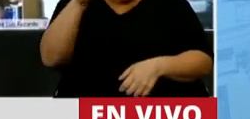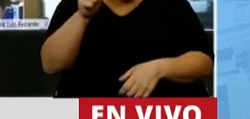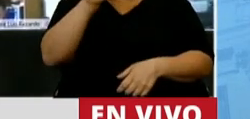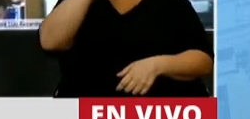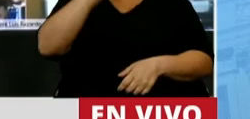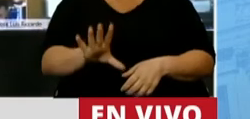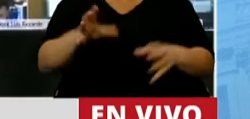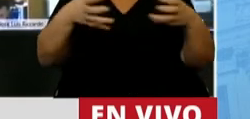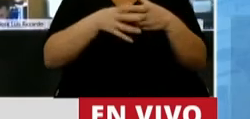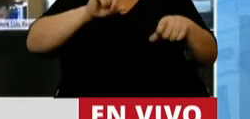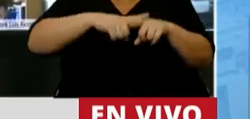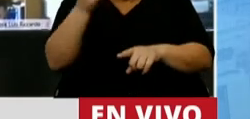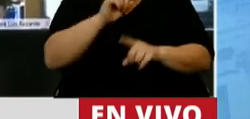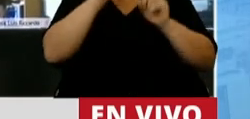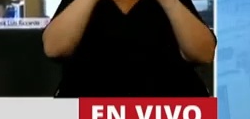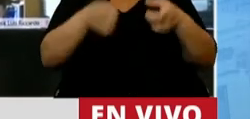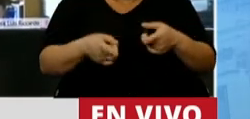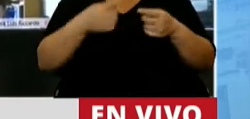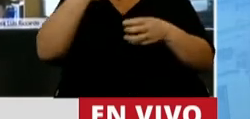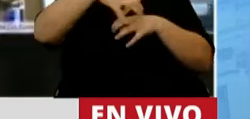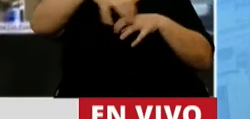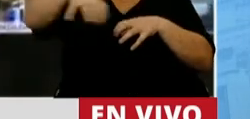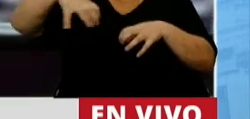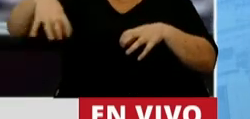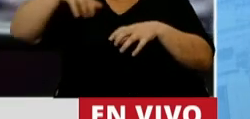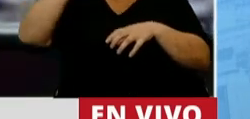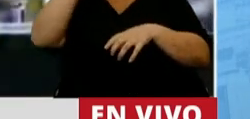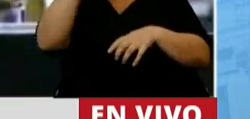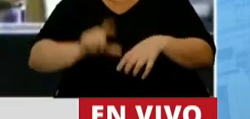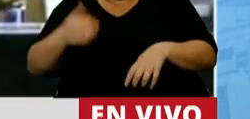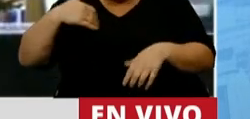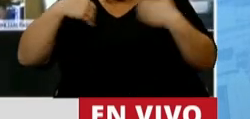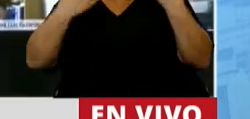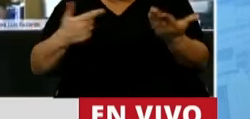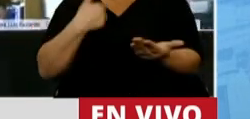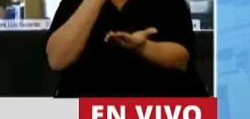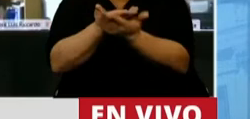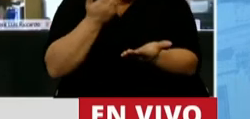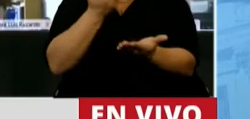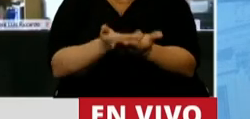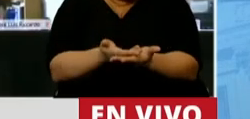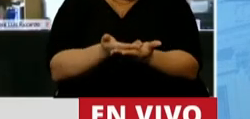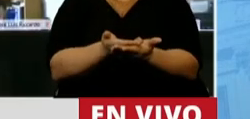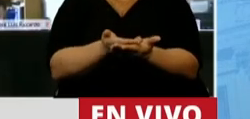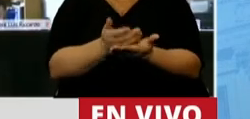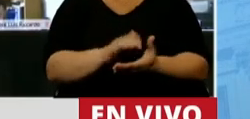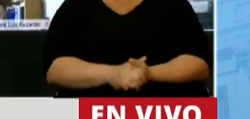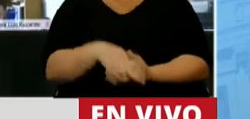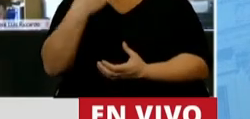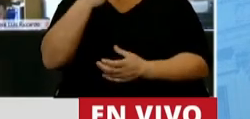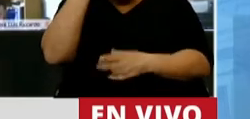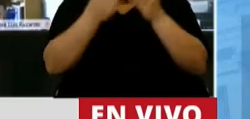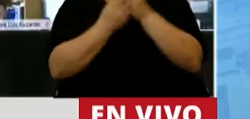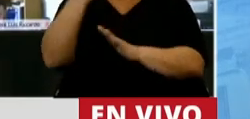no solamente la dirigencia política, sino los distintos sectores de la Argentina. Y por eso venimos proponiendo que se